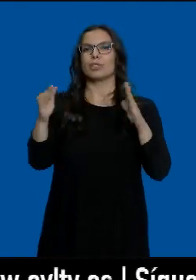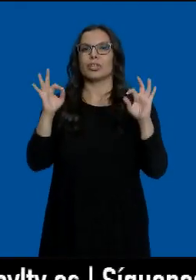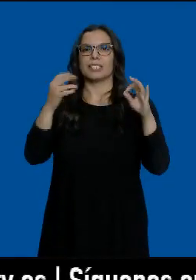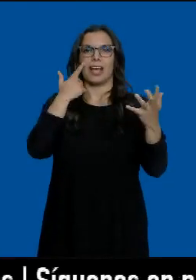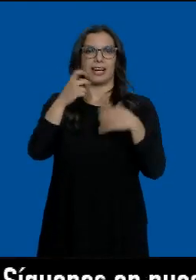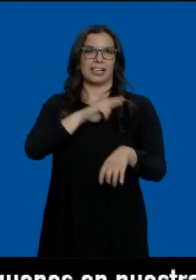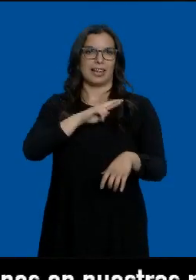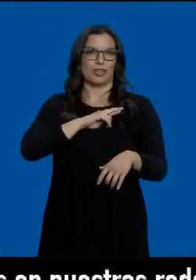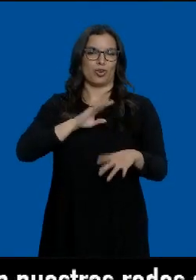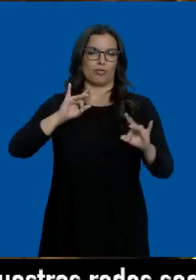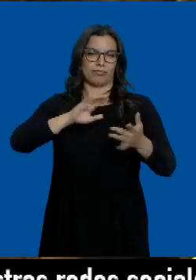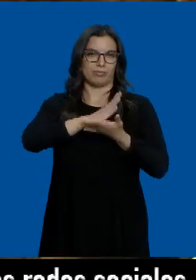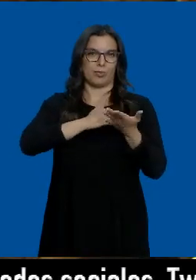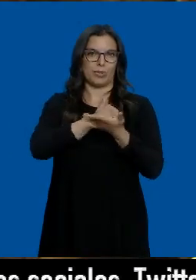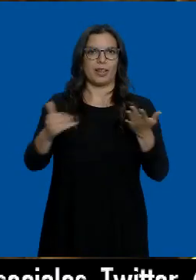nuestra comunidad.